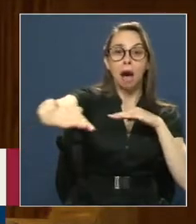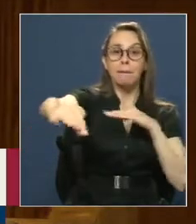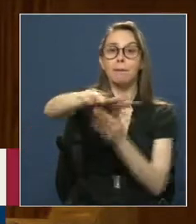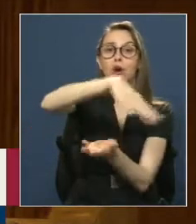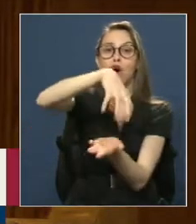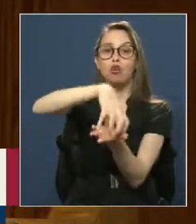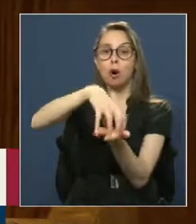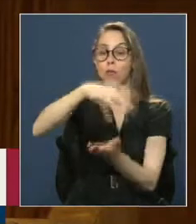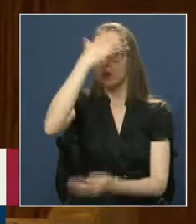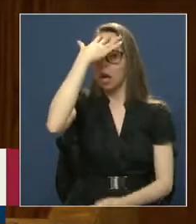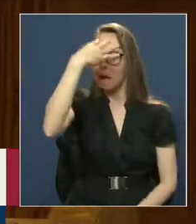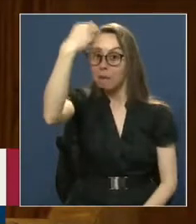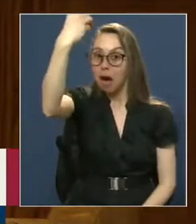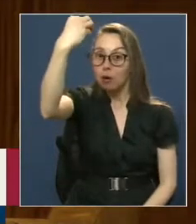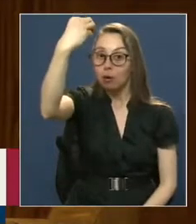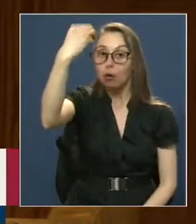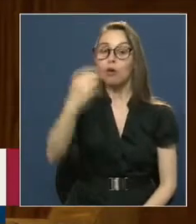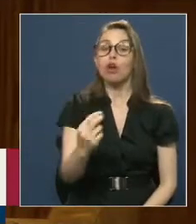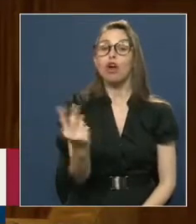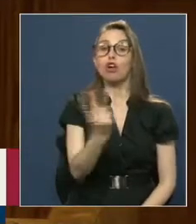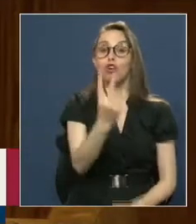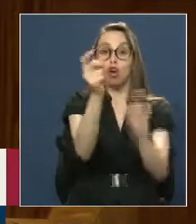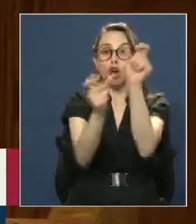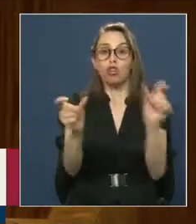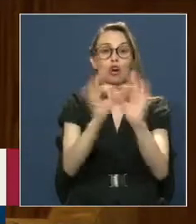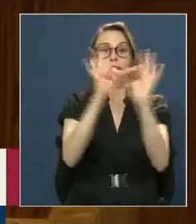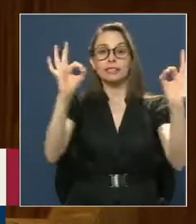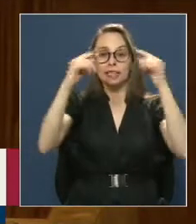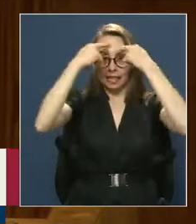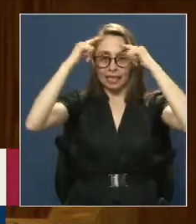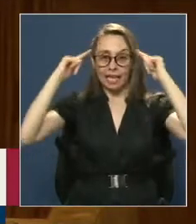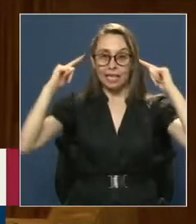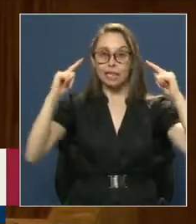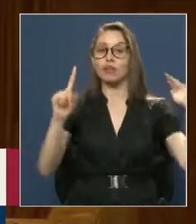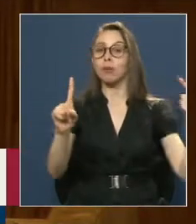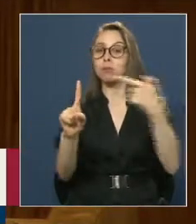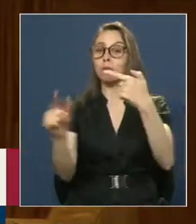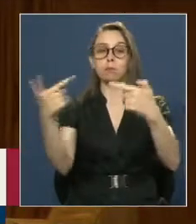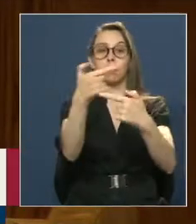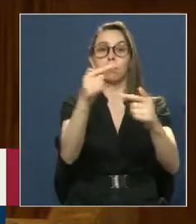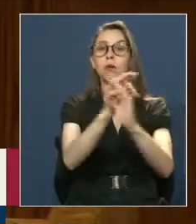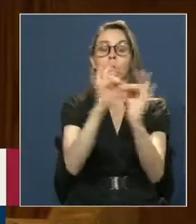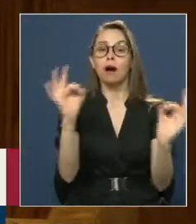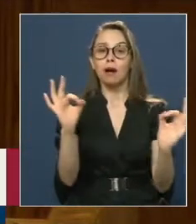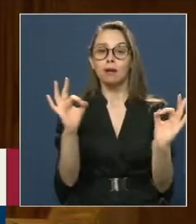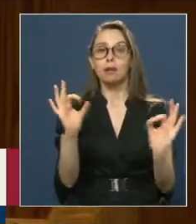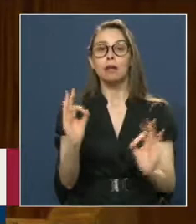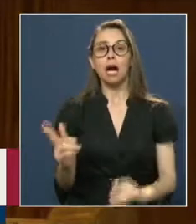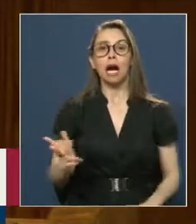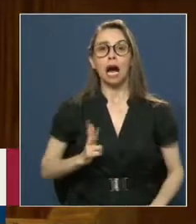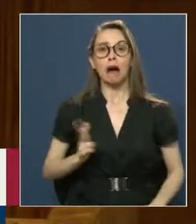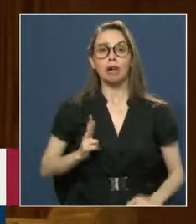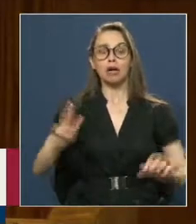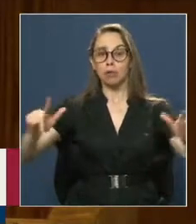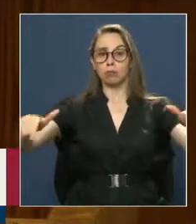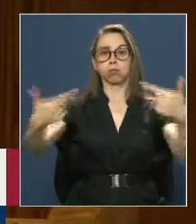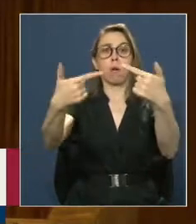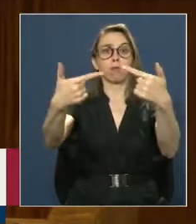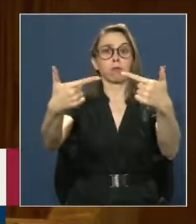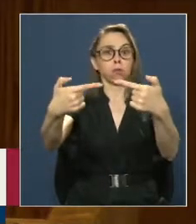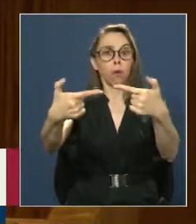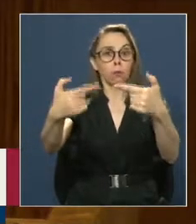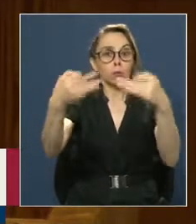la comuna de Macul Saliendo ambos indemnes de dicha refriega caballeresca Sin duda,